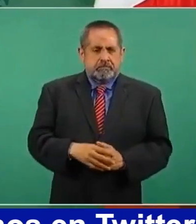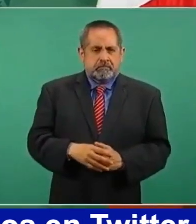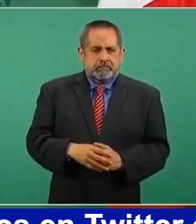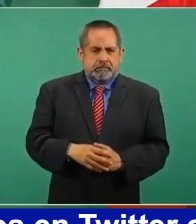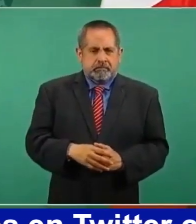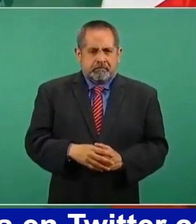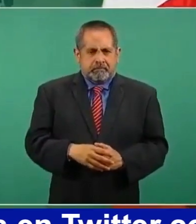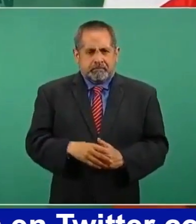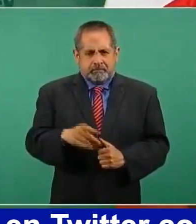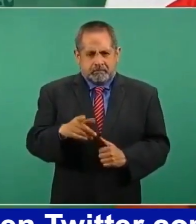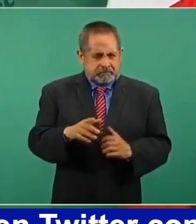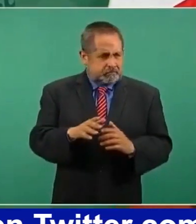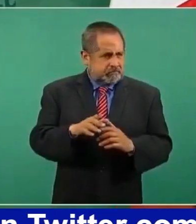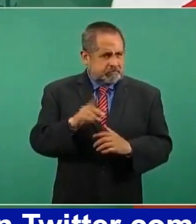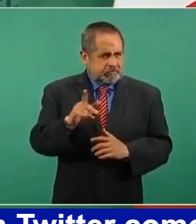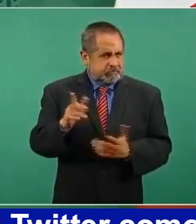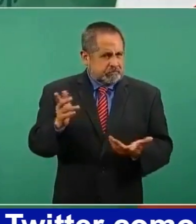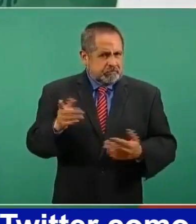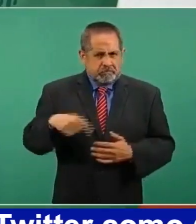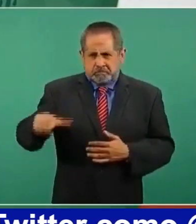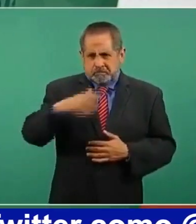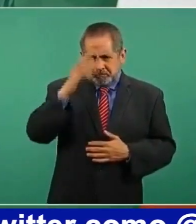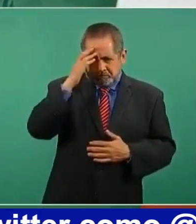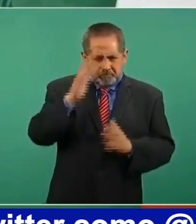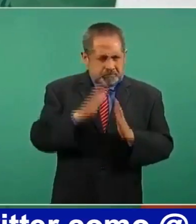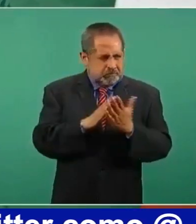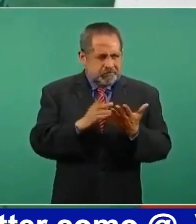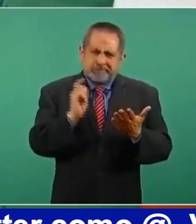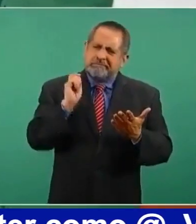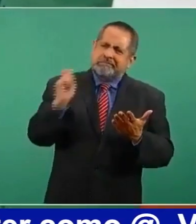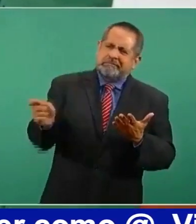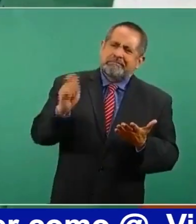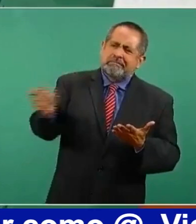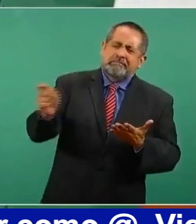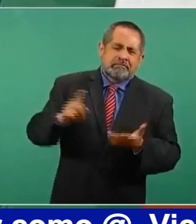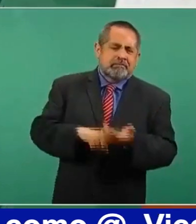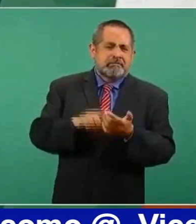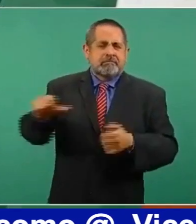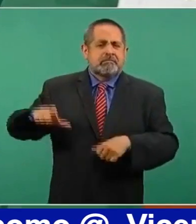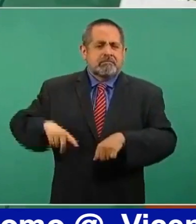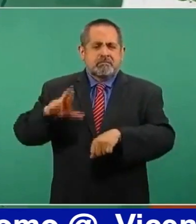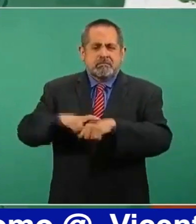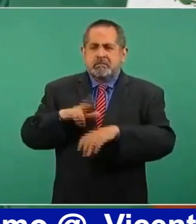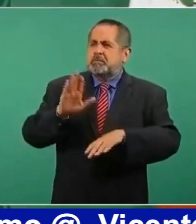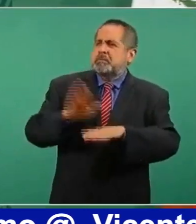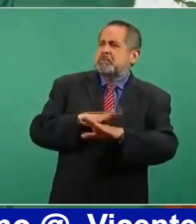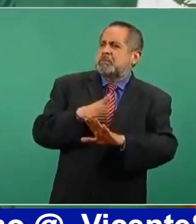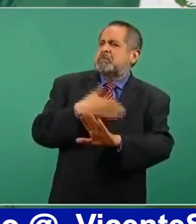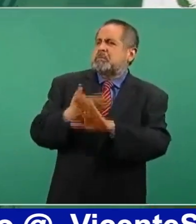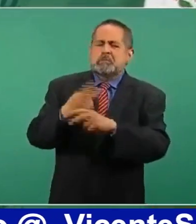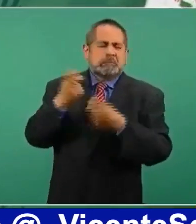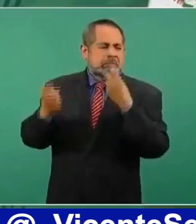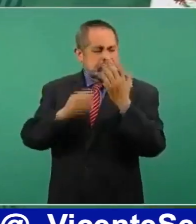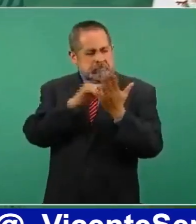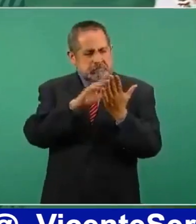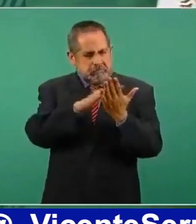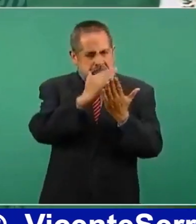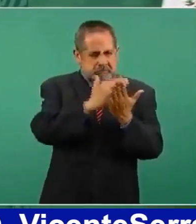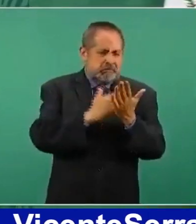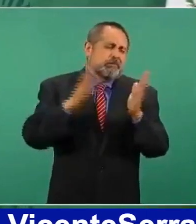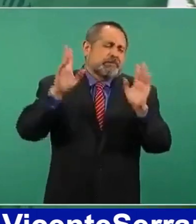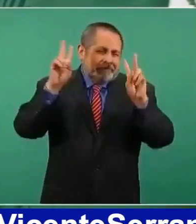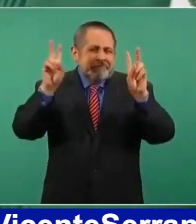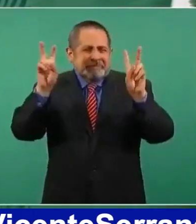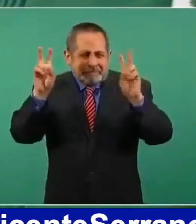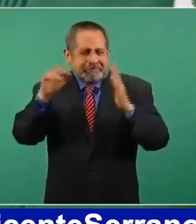¿Se conoce de qué se le acusa al gobernador? No. O sea, en términos generales,